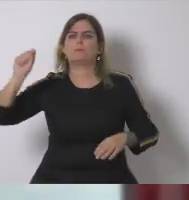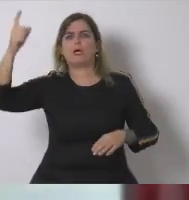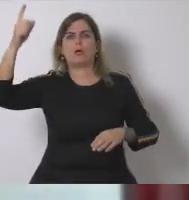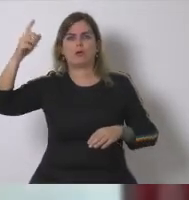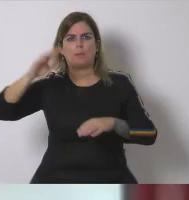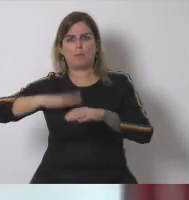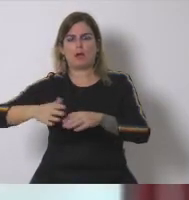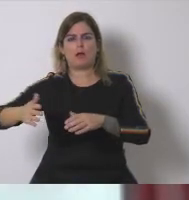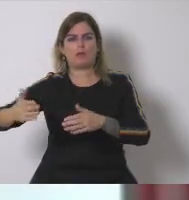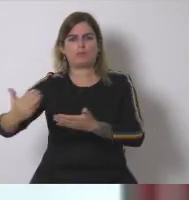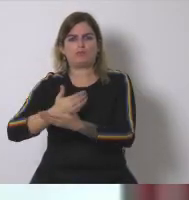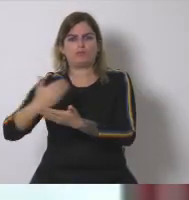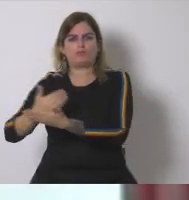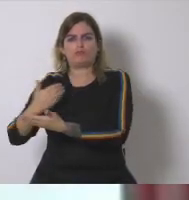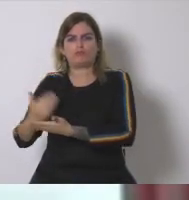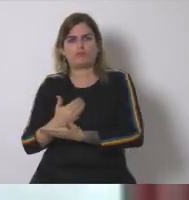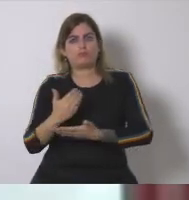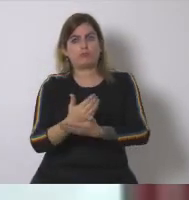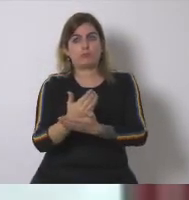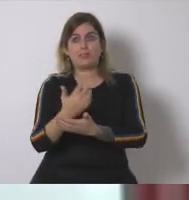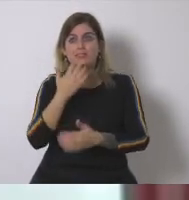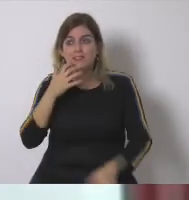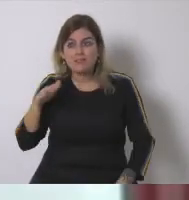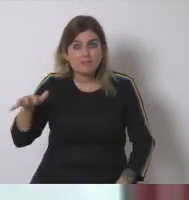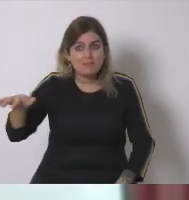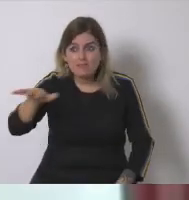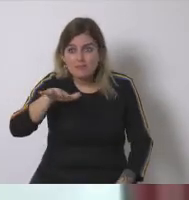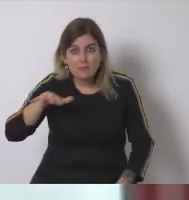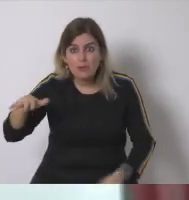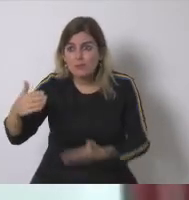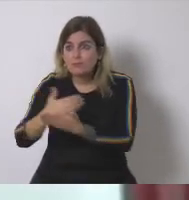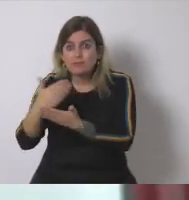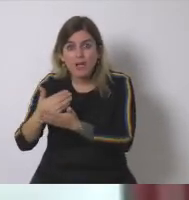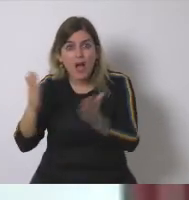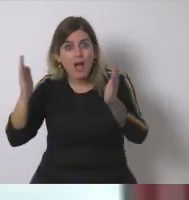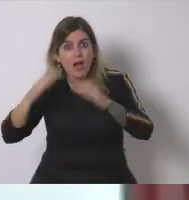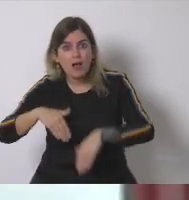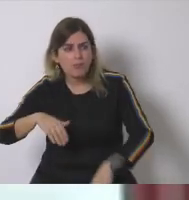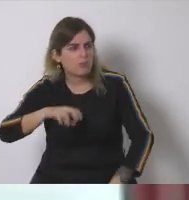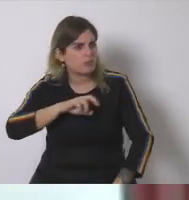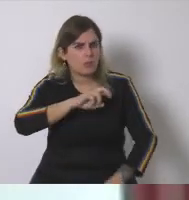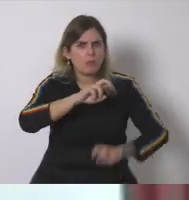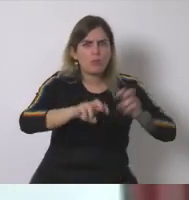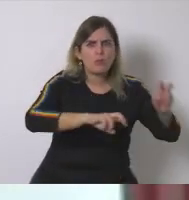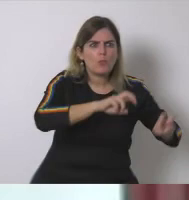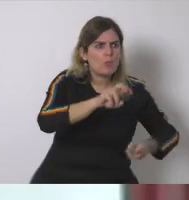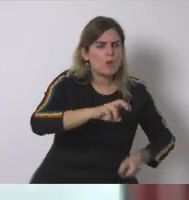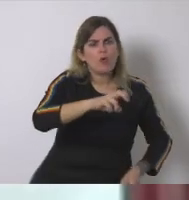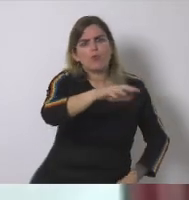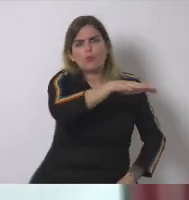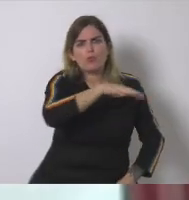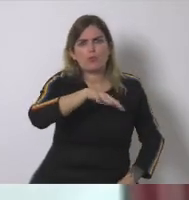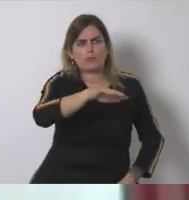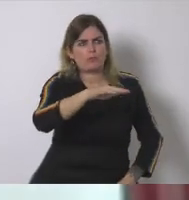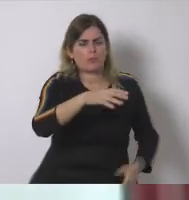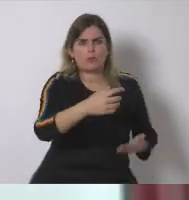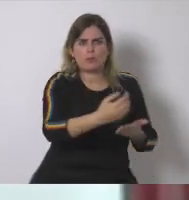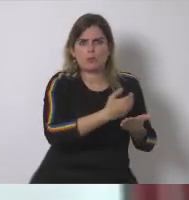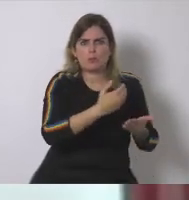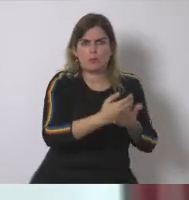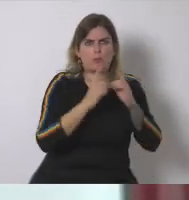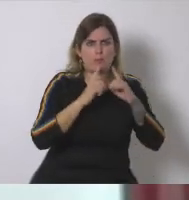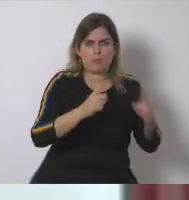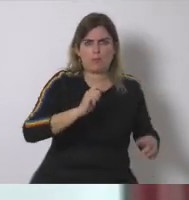adecuado pero claro siempre nos dicen que solo es rentable instalar estas plantas en terrenos llanos